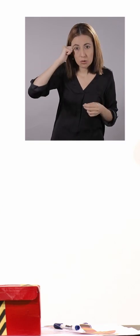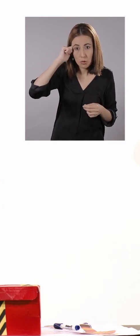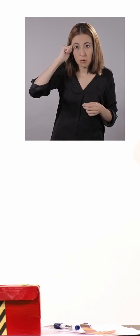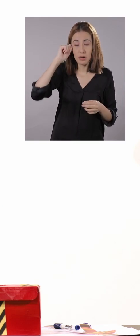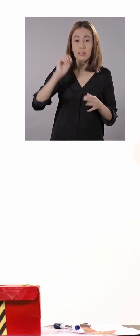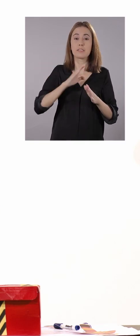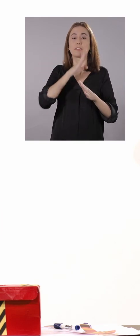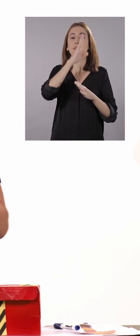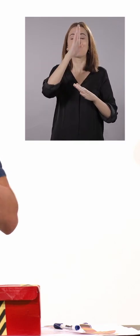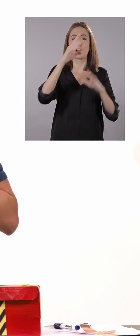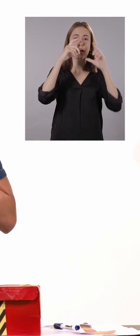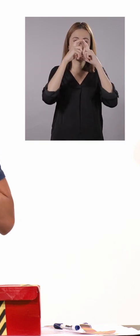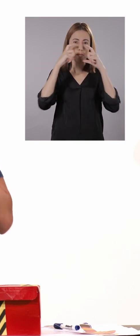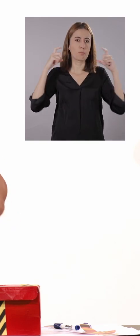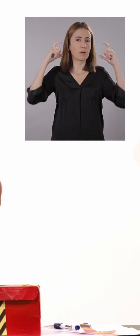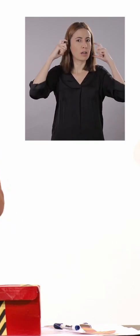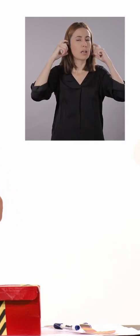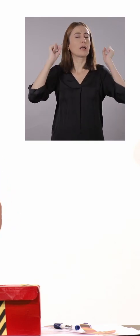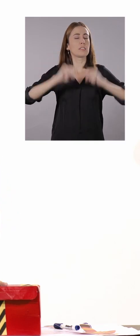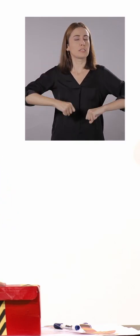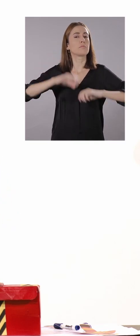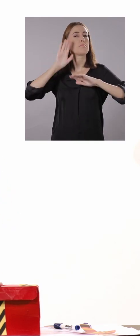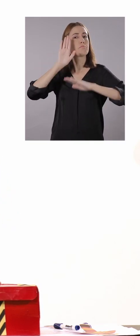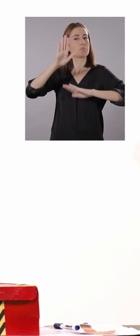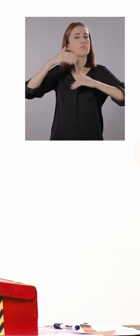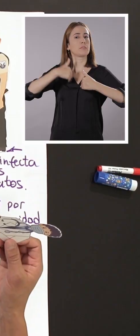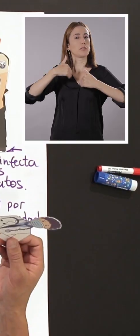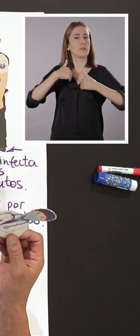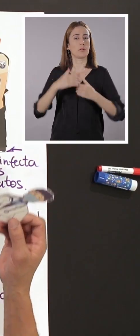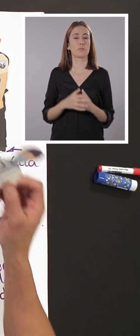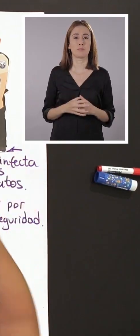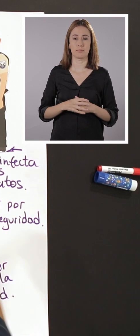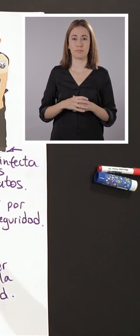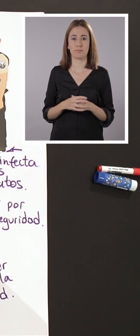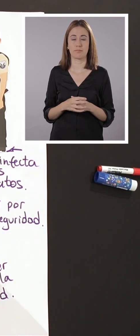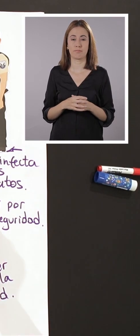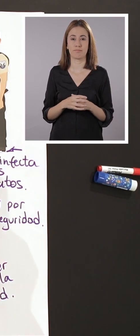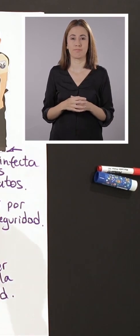Llevaré siempre mi mascarilla. Y ese es mi compromiso con mi comunidad.